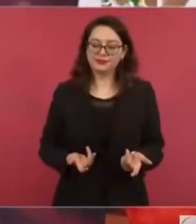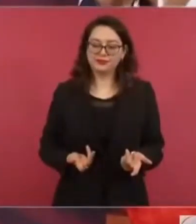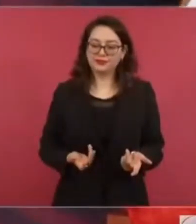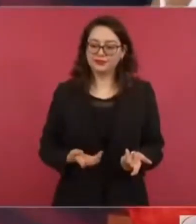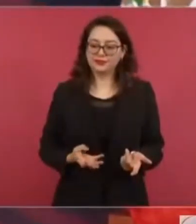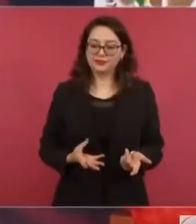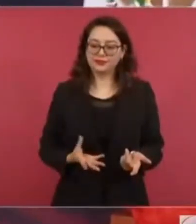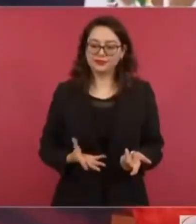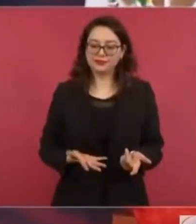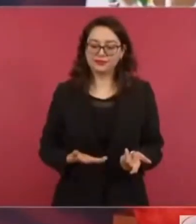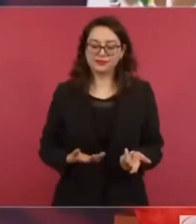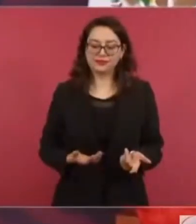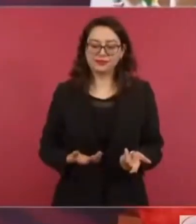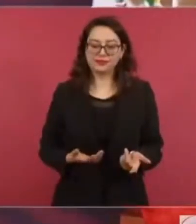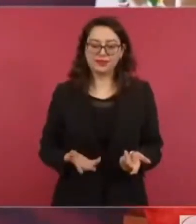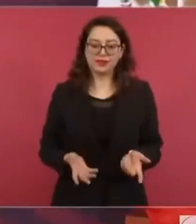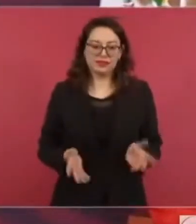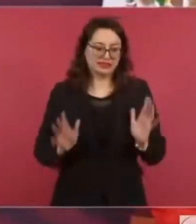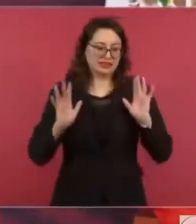ya lo tienen además